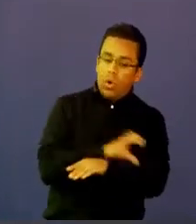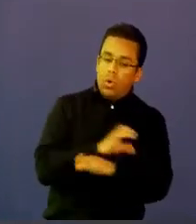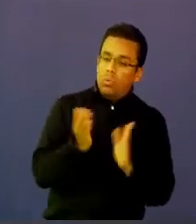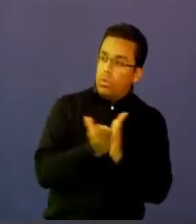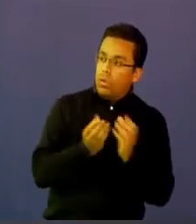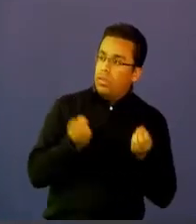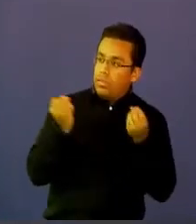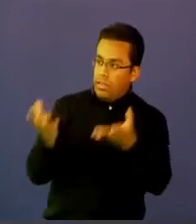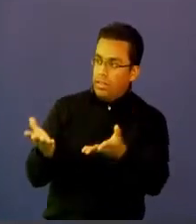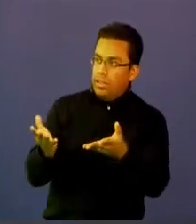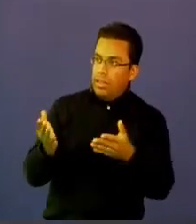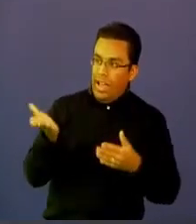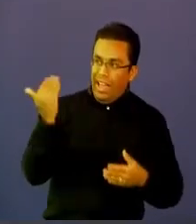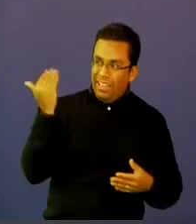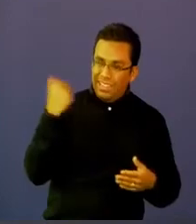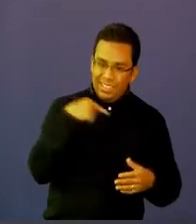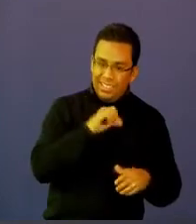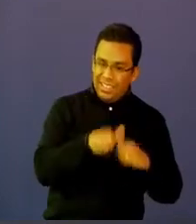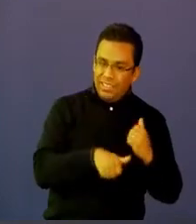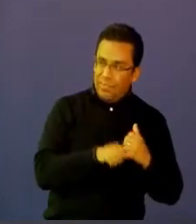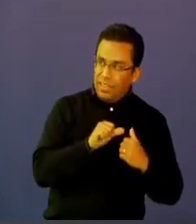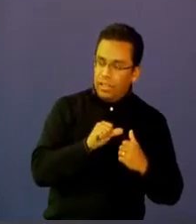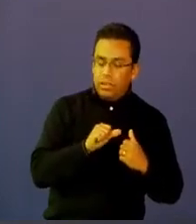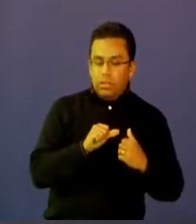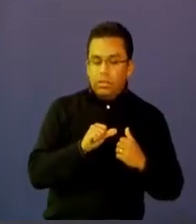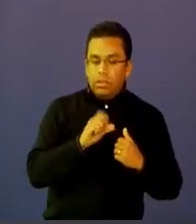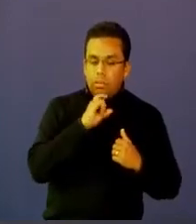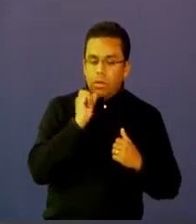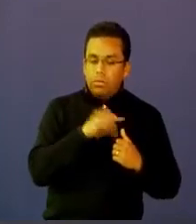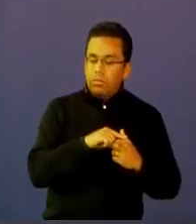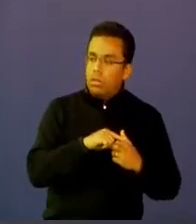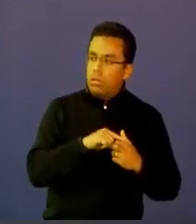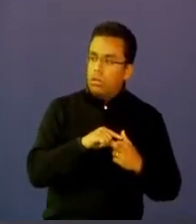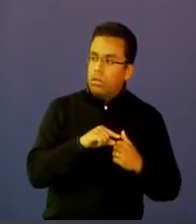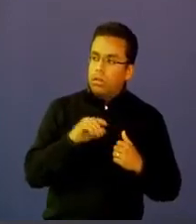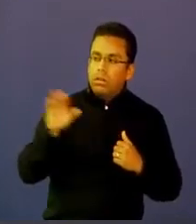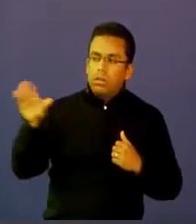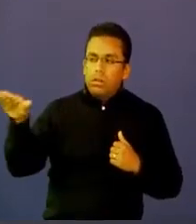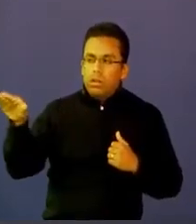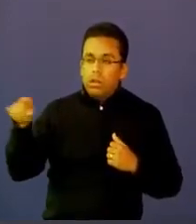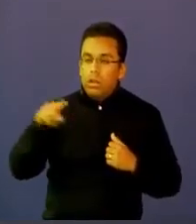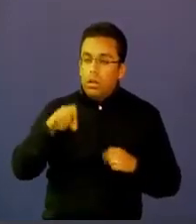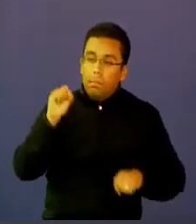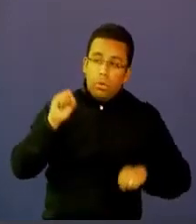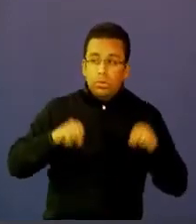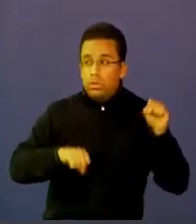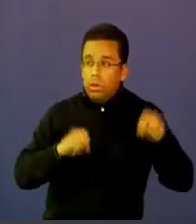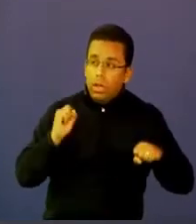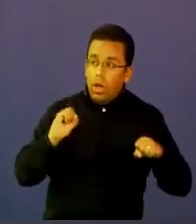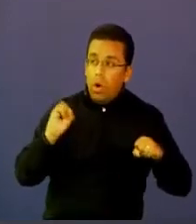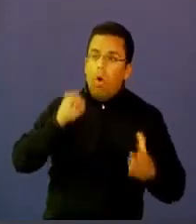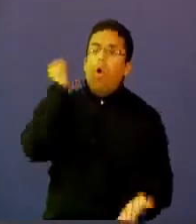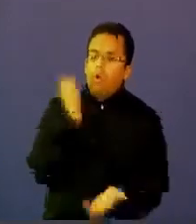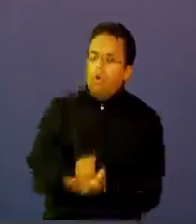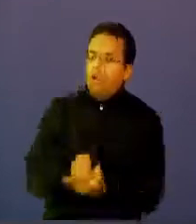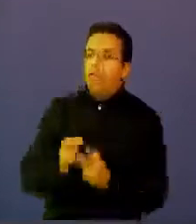para educar para educar ¿esto es una opción o esto es una obligación para los maestros?